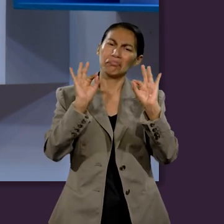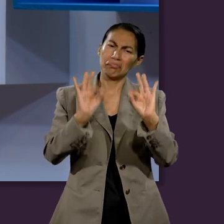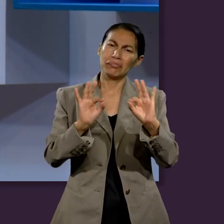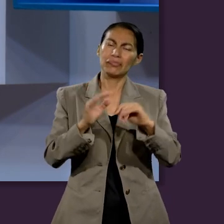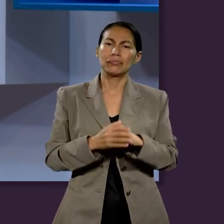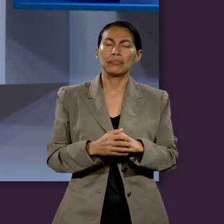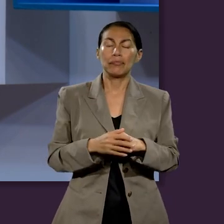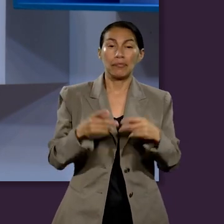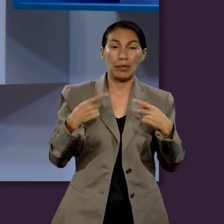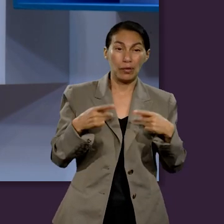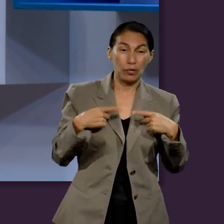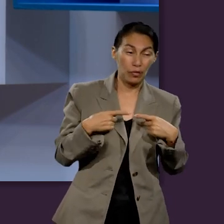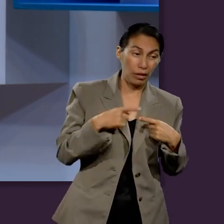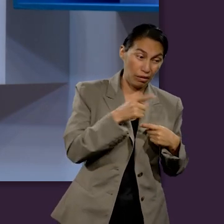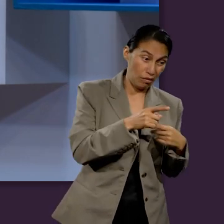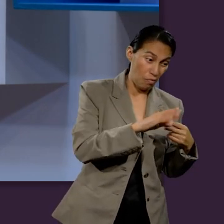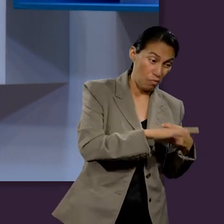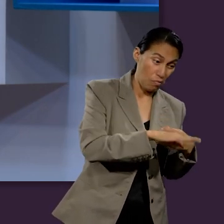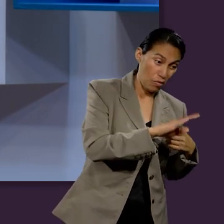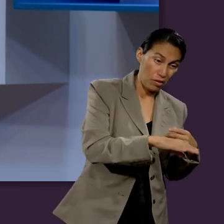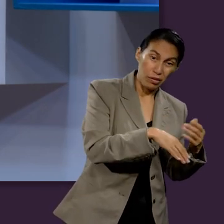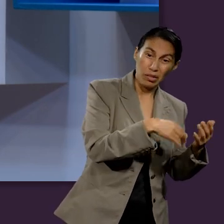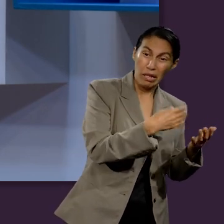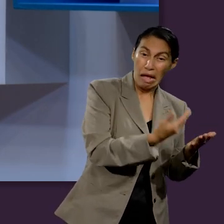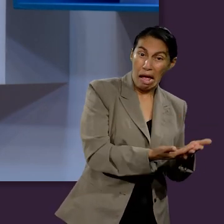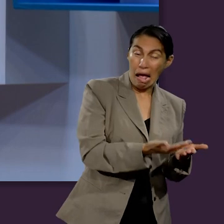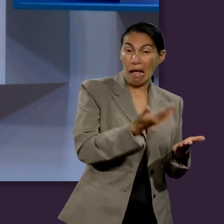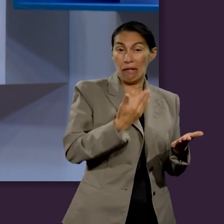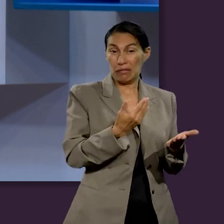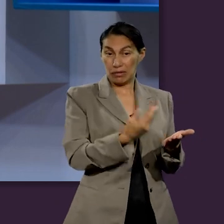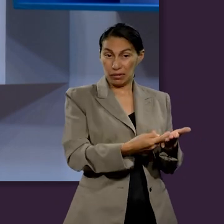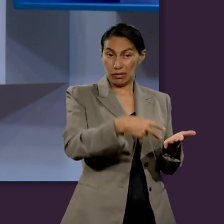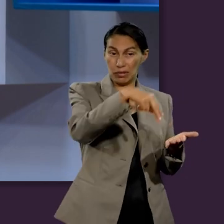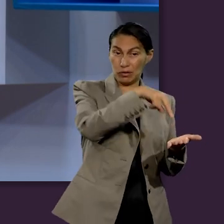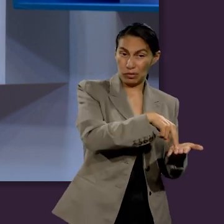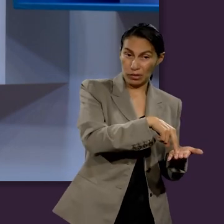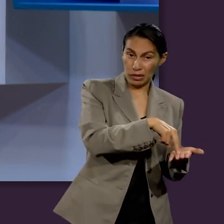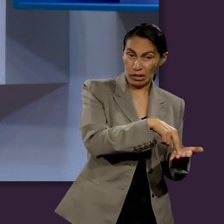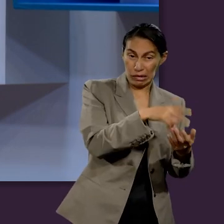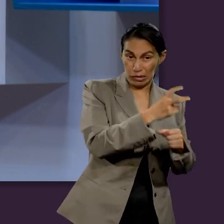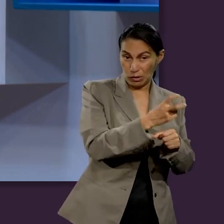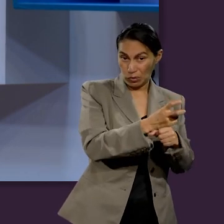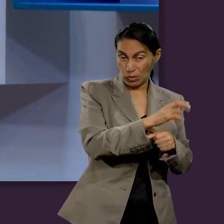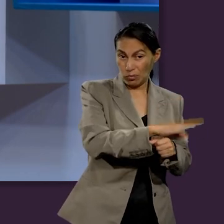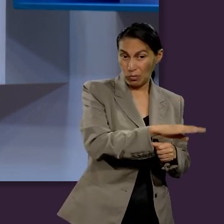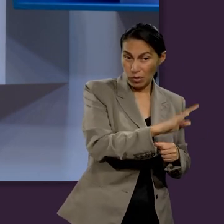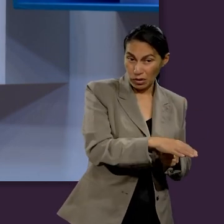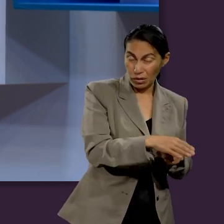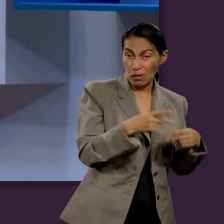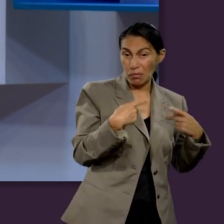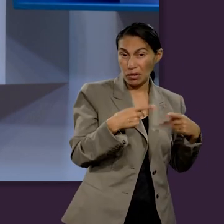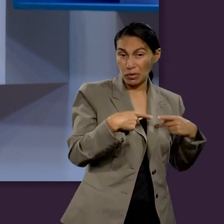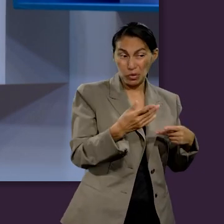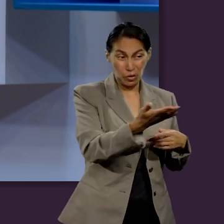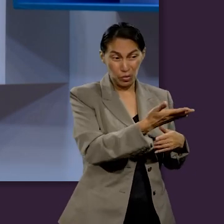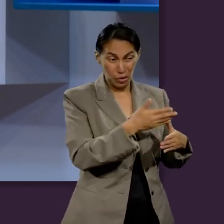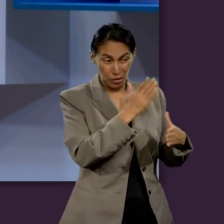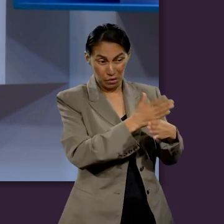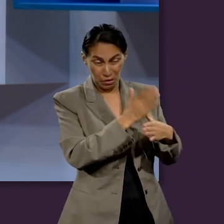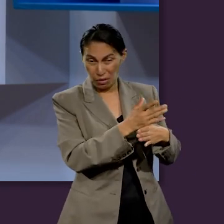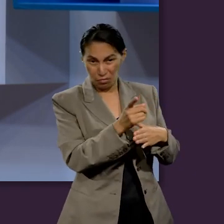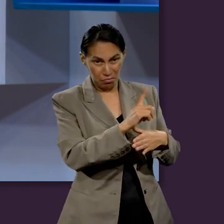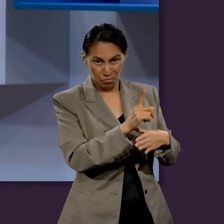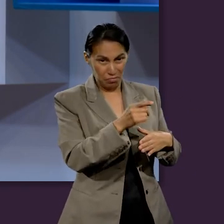juzgar a los perdidos que duermen antes de que resuciten para enfrentar la segunda muerte y de que nadie será